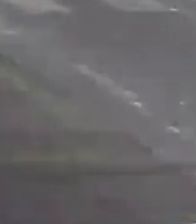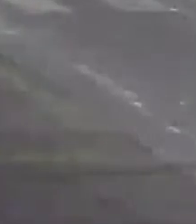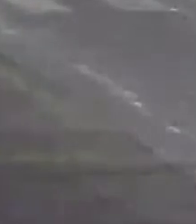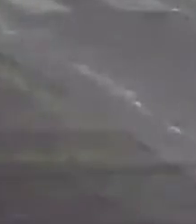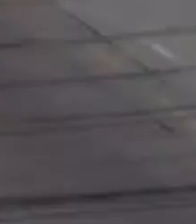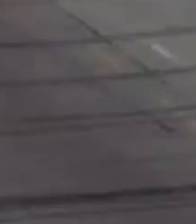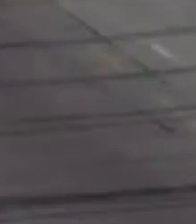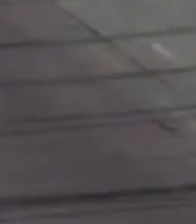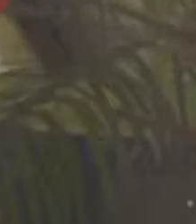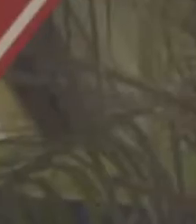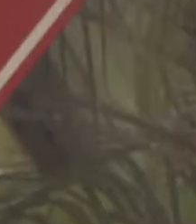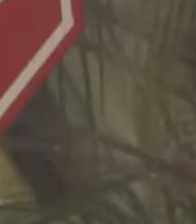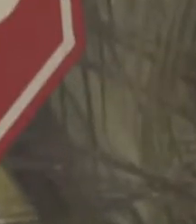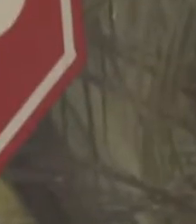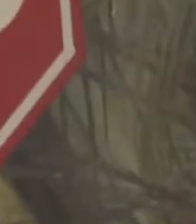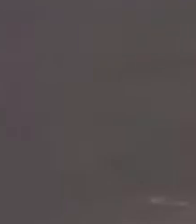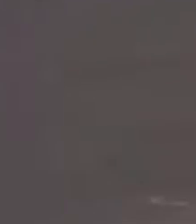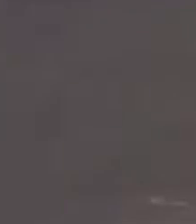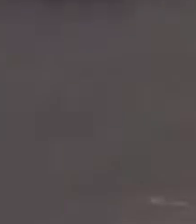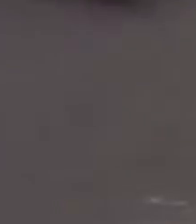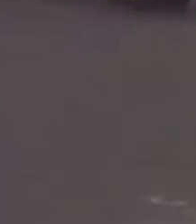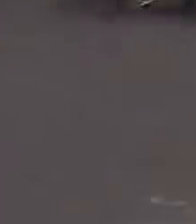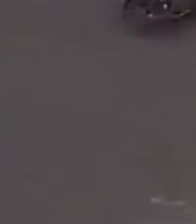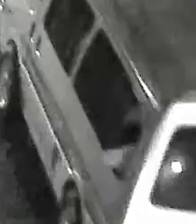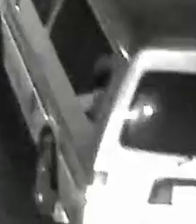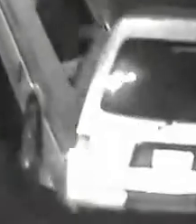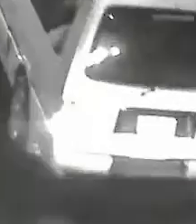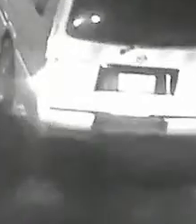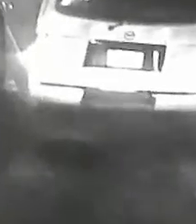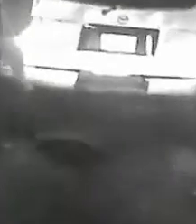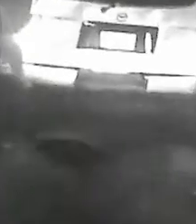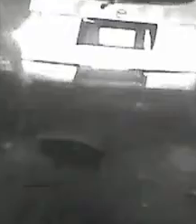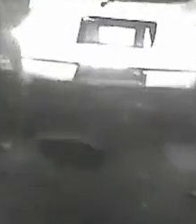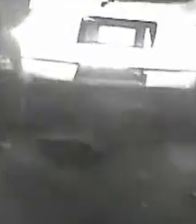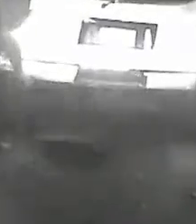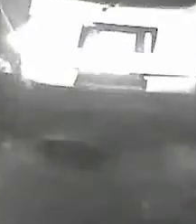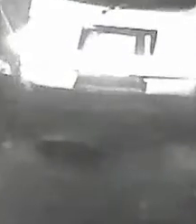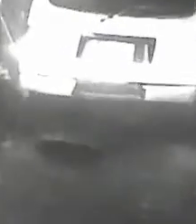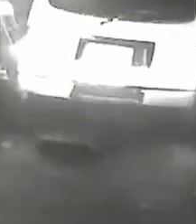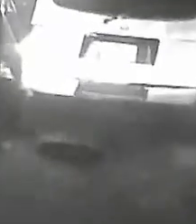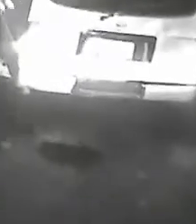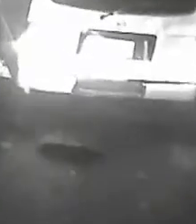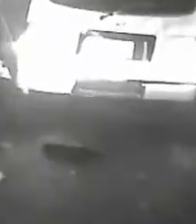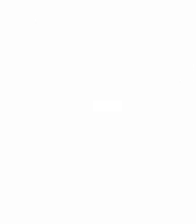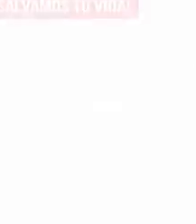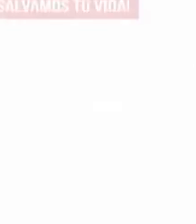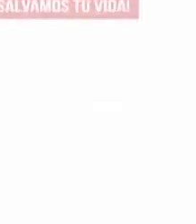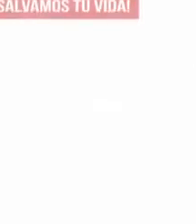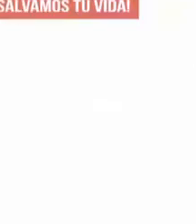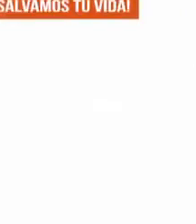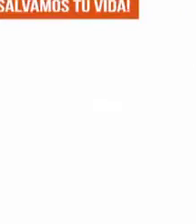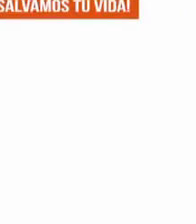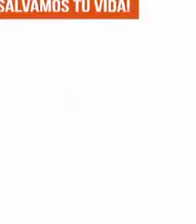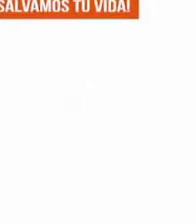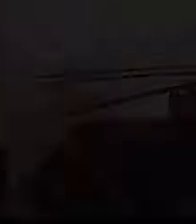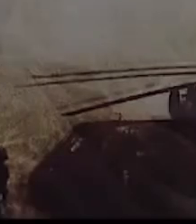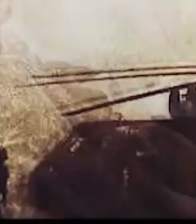no conduzcas a exceso de velocidad. Respeta las normas de tránsito. Tu vida depende de ello.